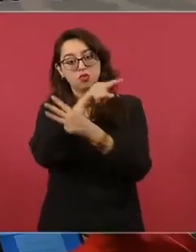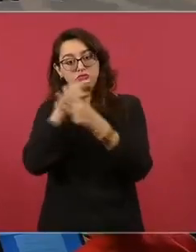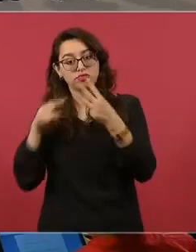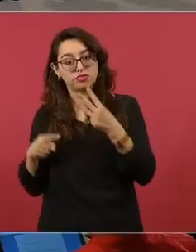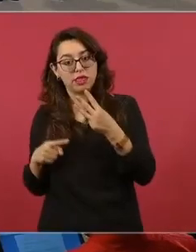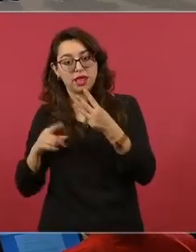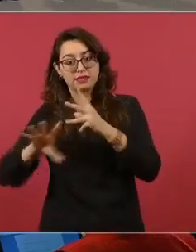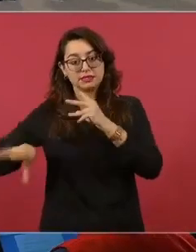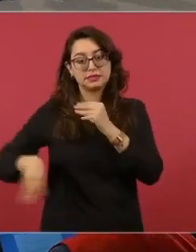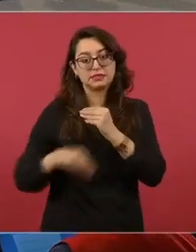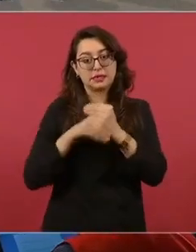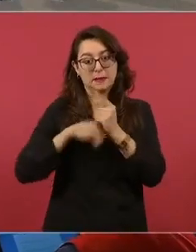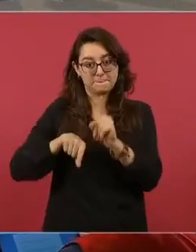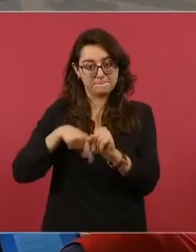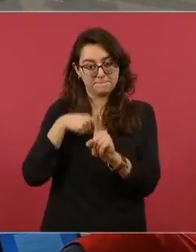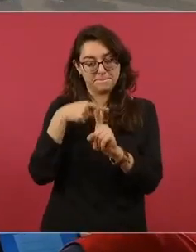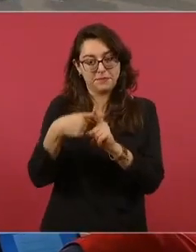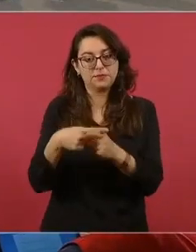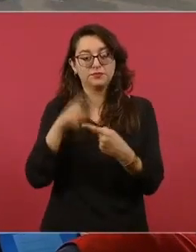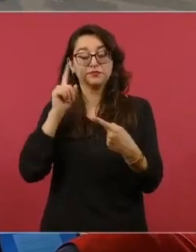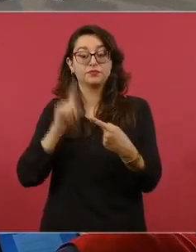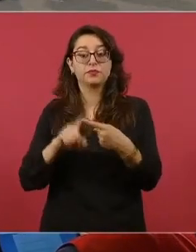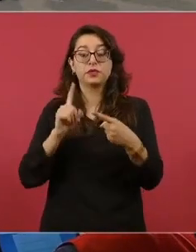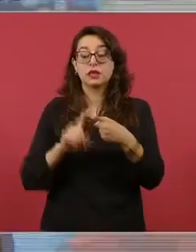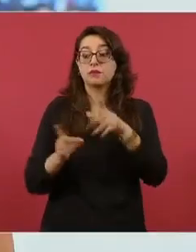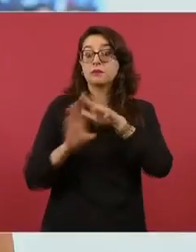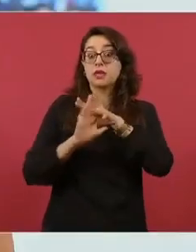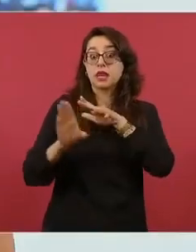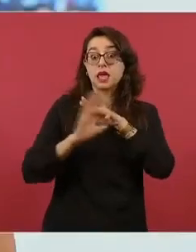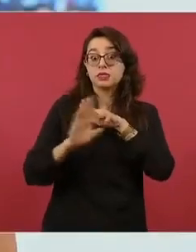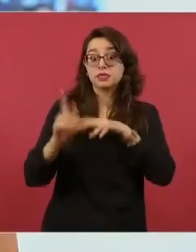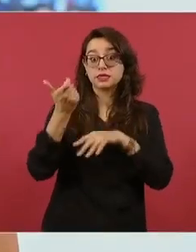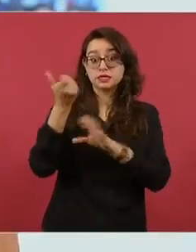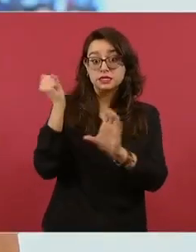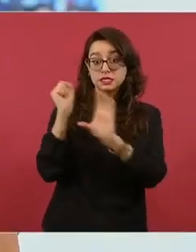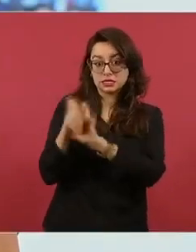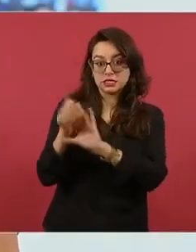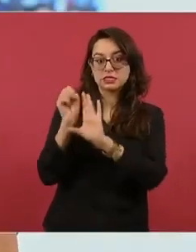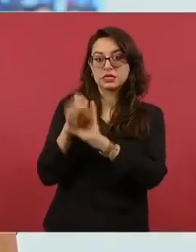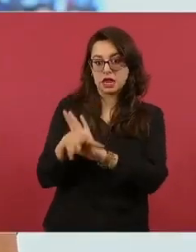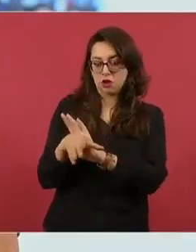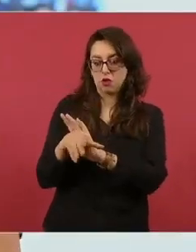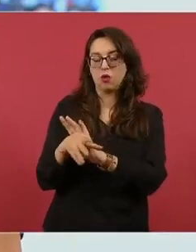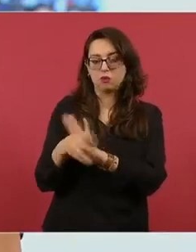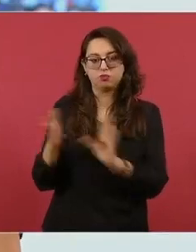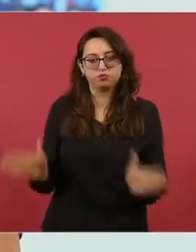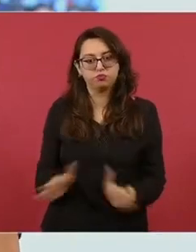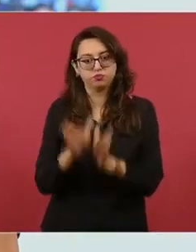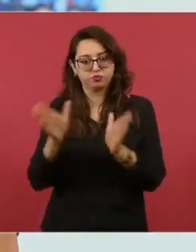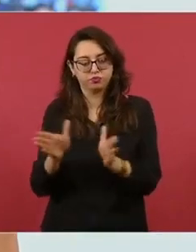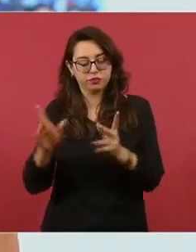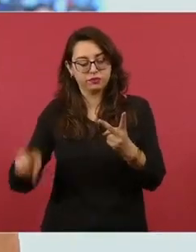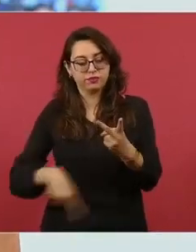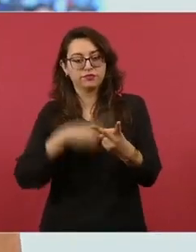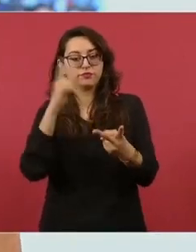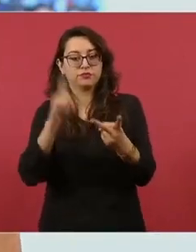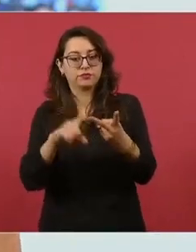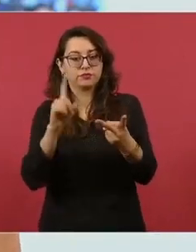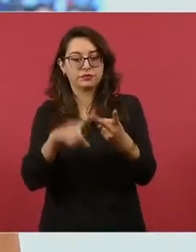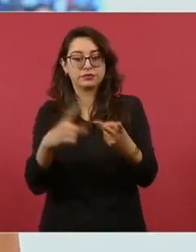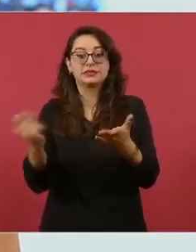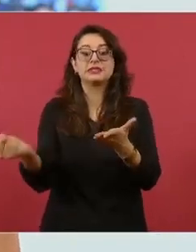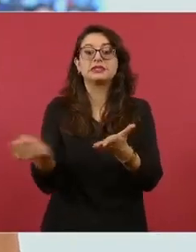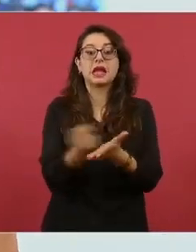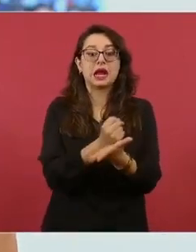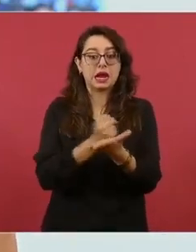la recepción de las remesas. Segundo, ofrecer los créditos, principalmente a todas